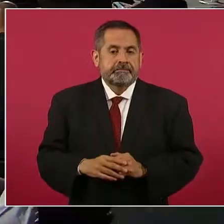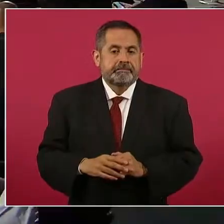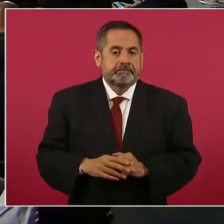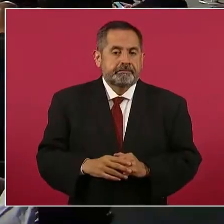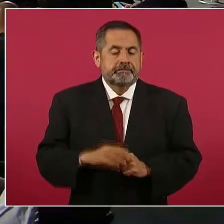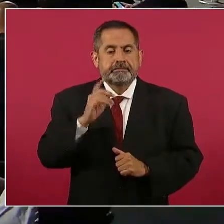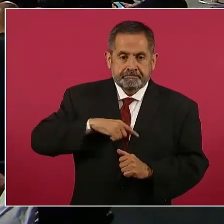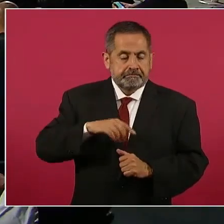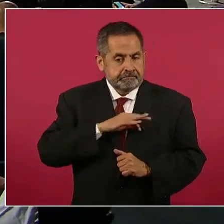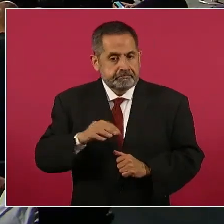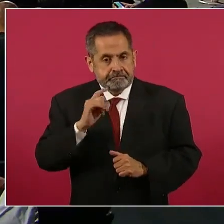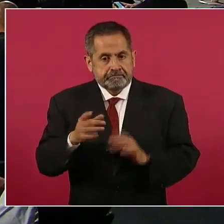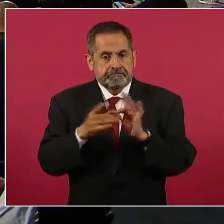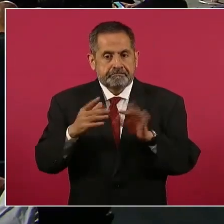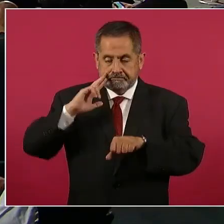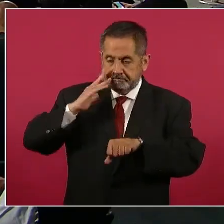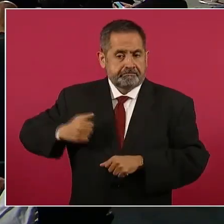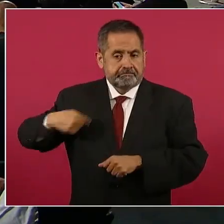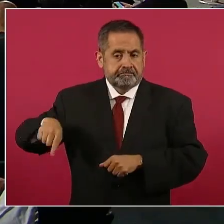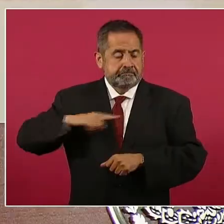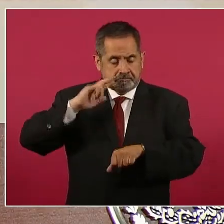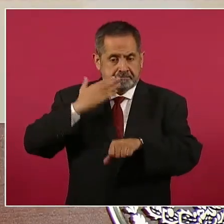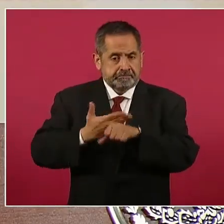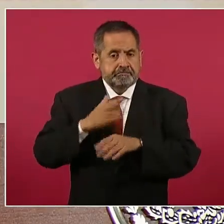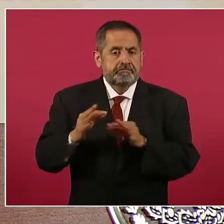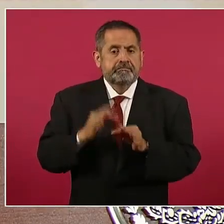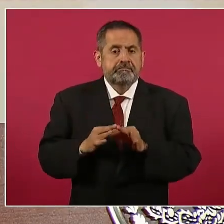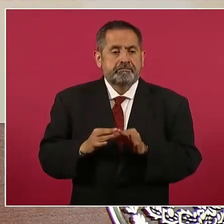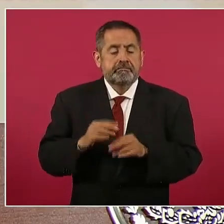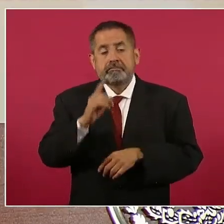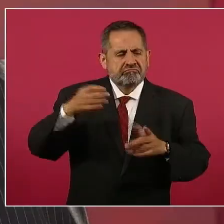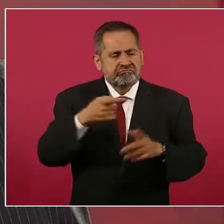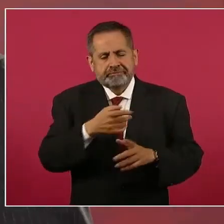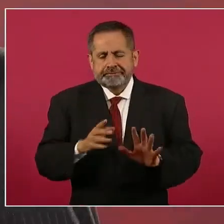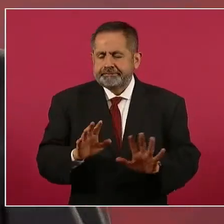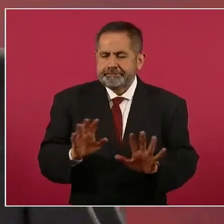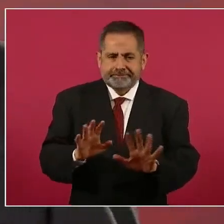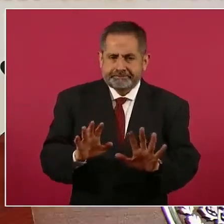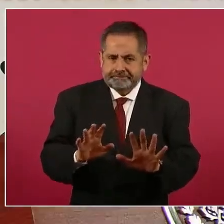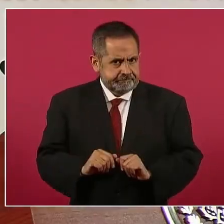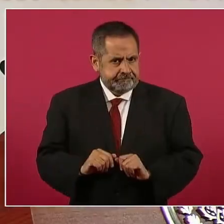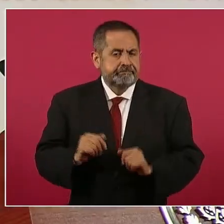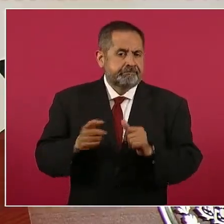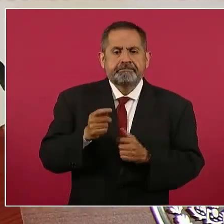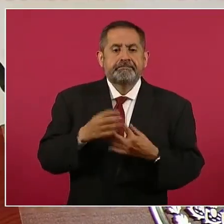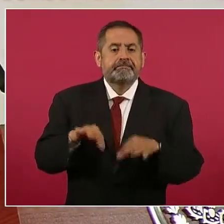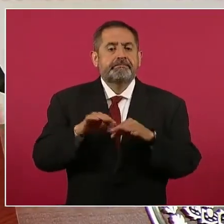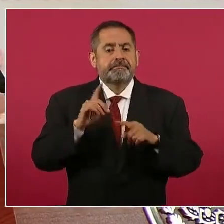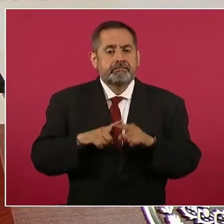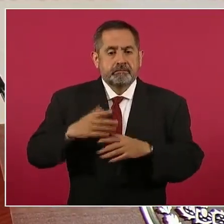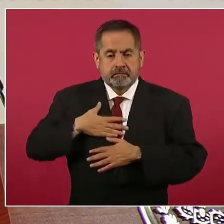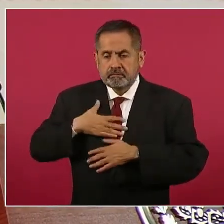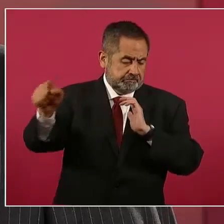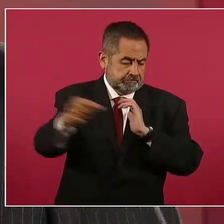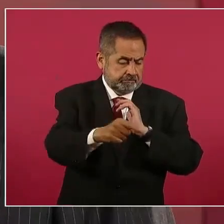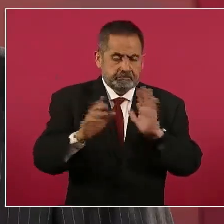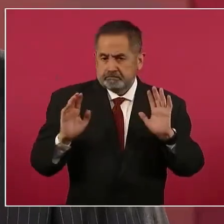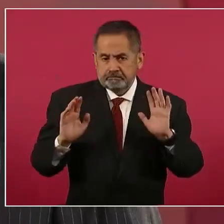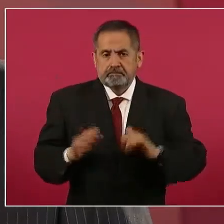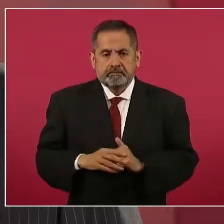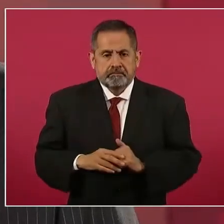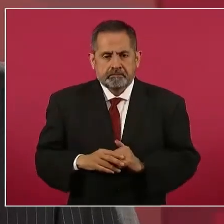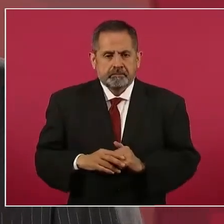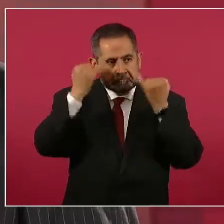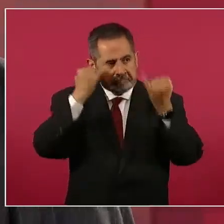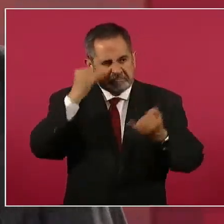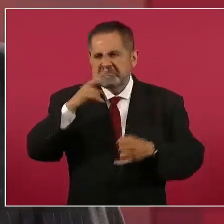podamos actuar con responsabilidad para no hacer juicios sumarios y que al mismo tiempo actuemos con transparencia. Es una